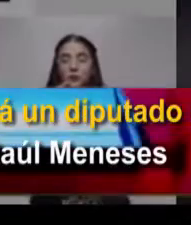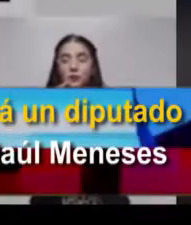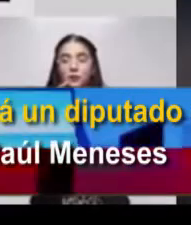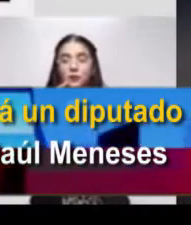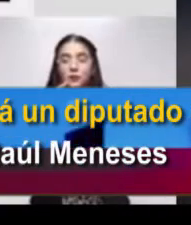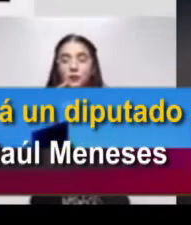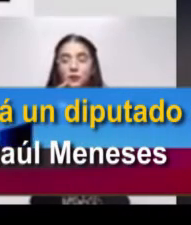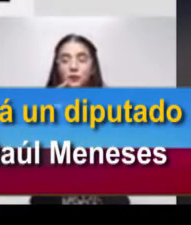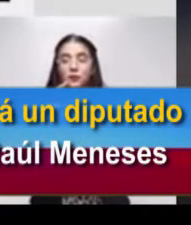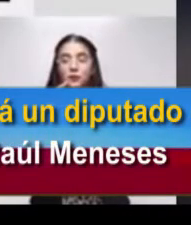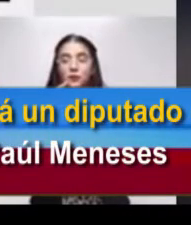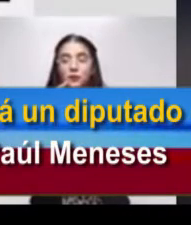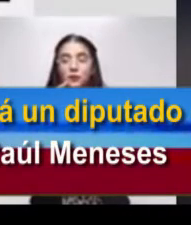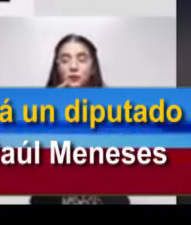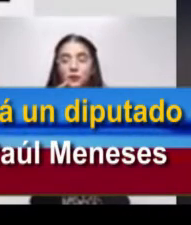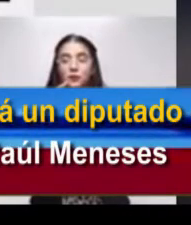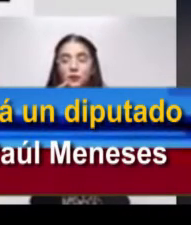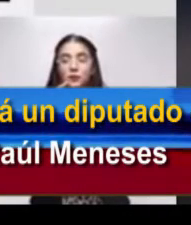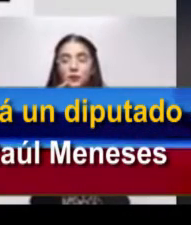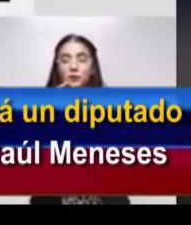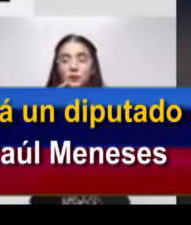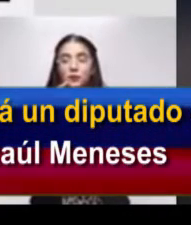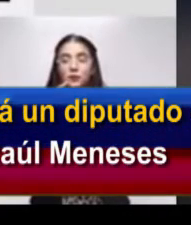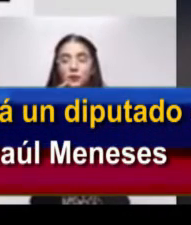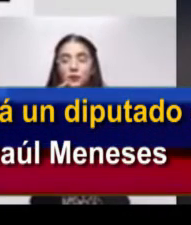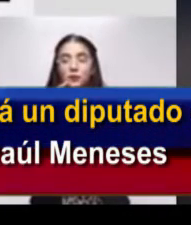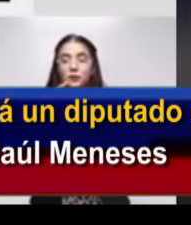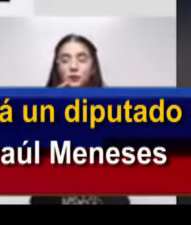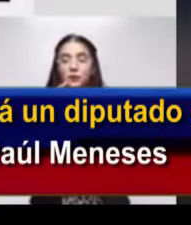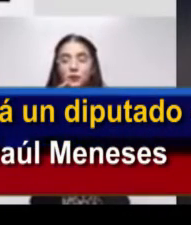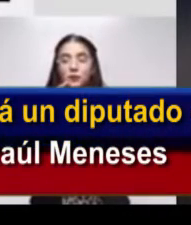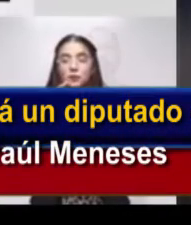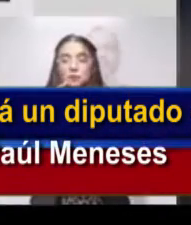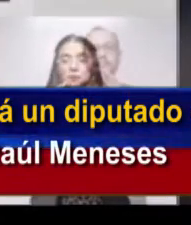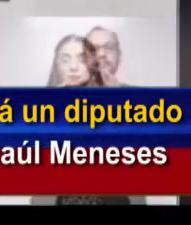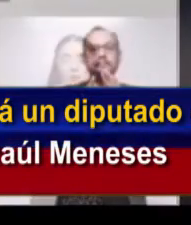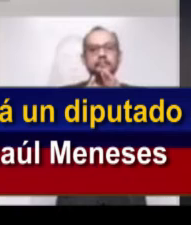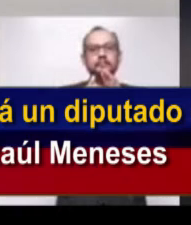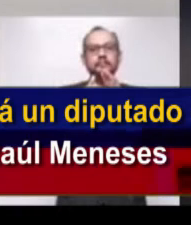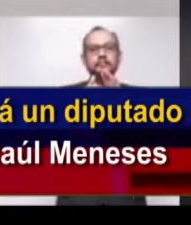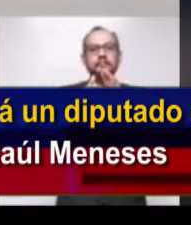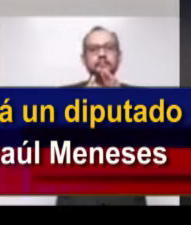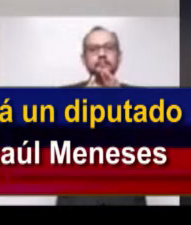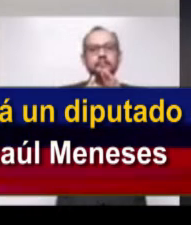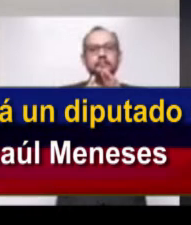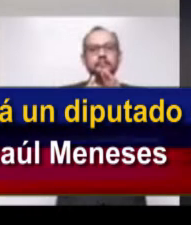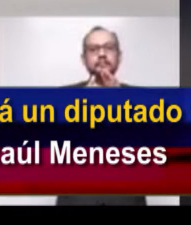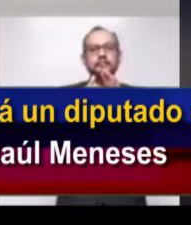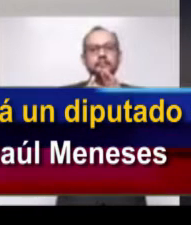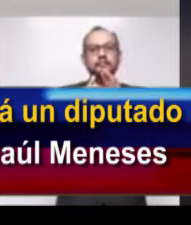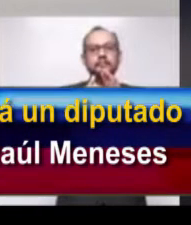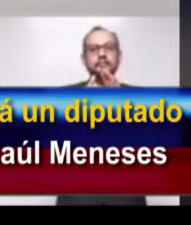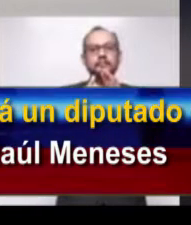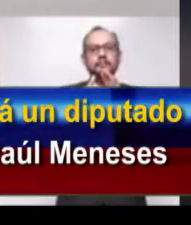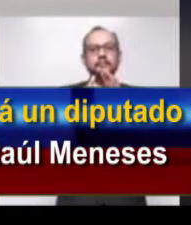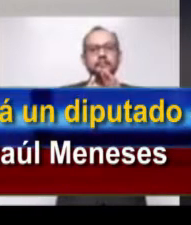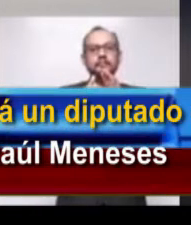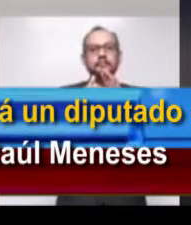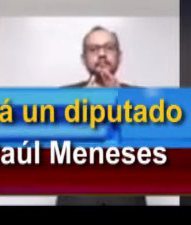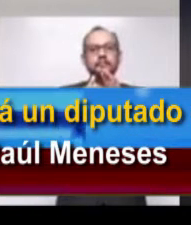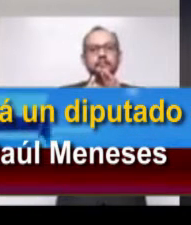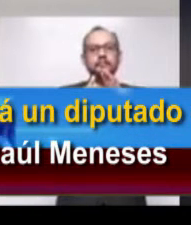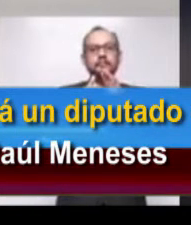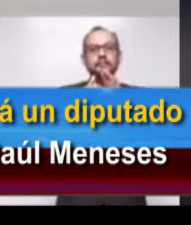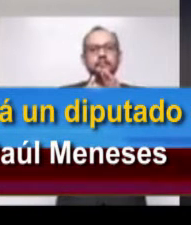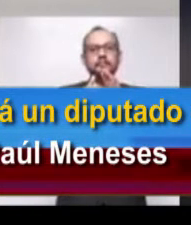En el debate virtual que por ley organiza el Instituto Estatal Electoral de Hidalgo, el candidato Raúl Meneses se mostró confiado